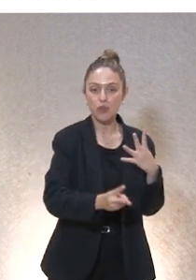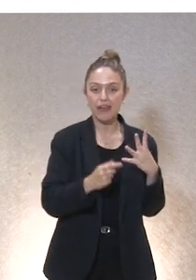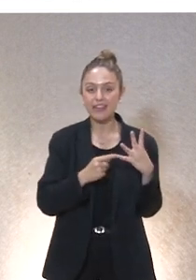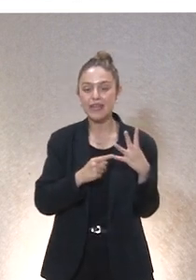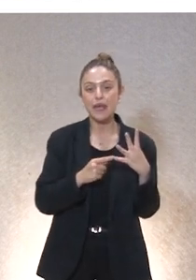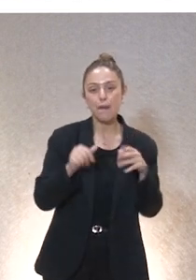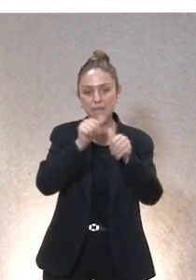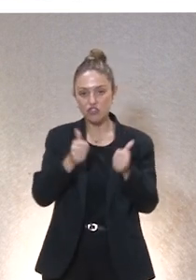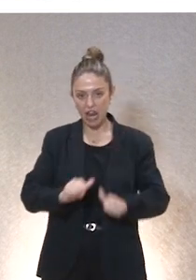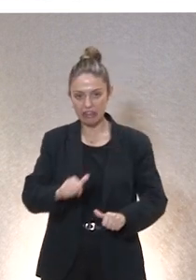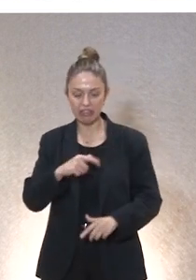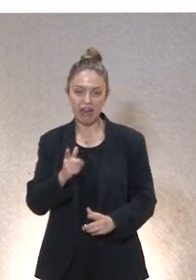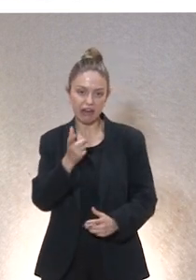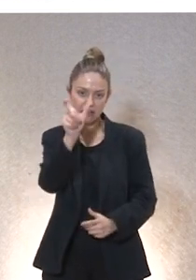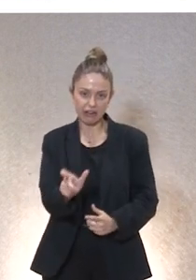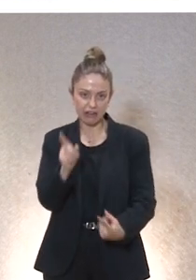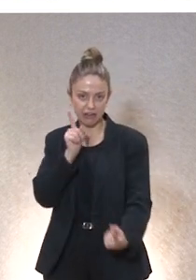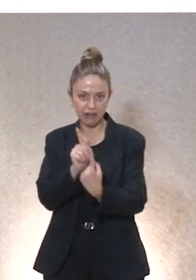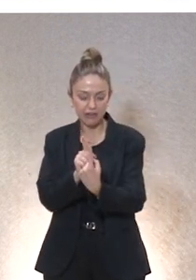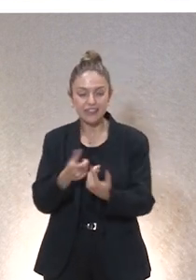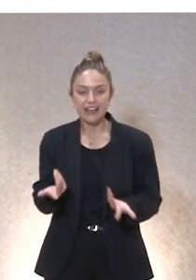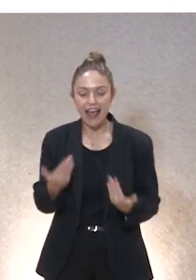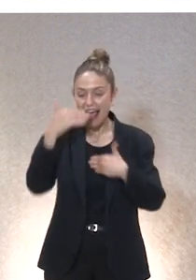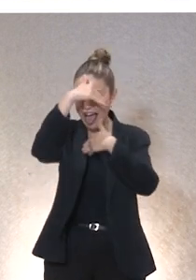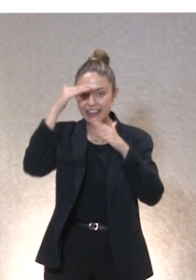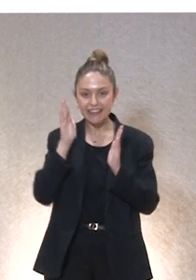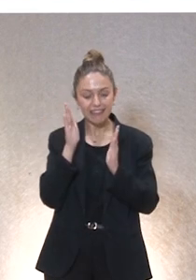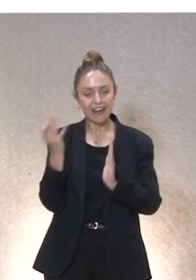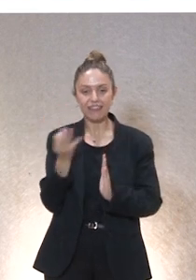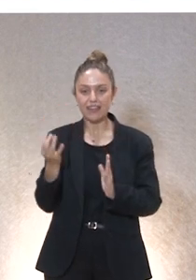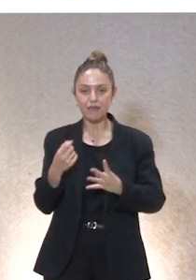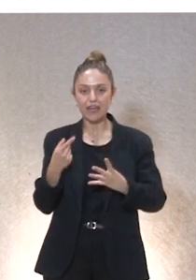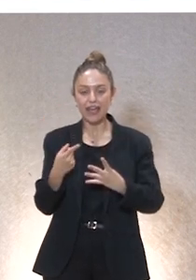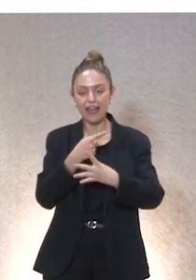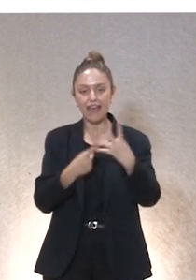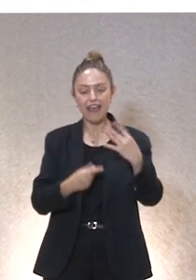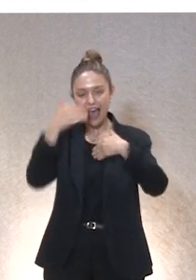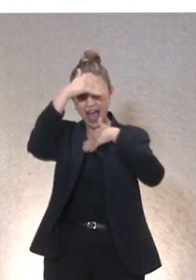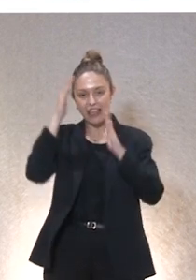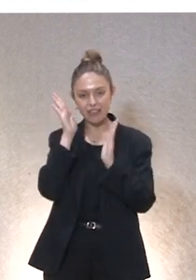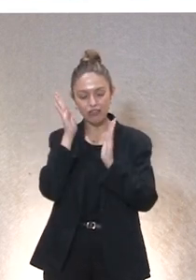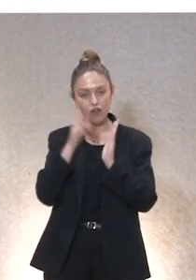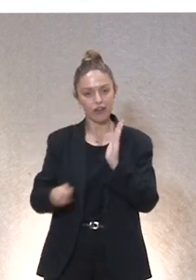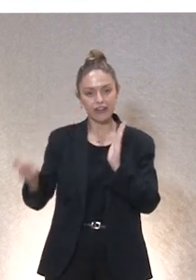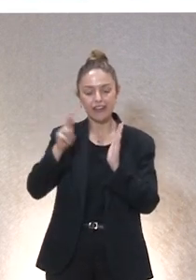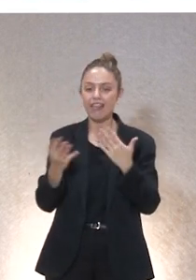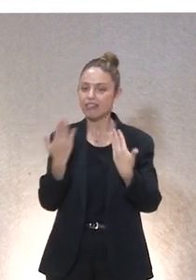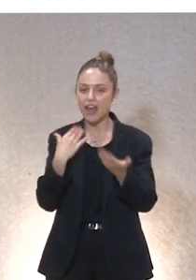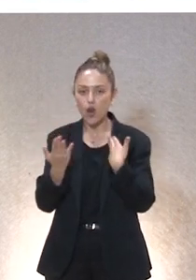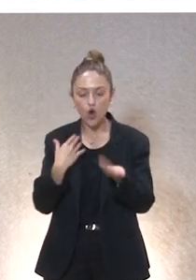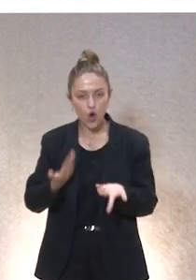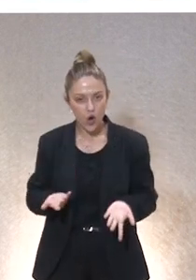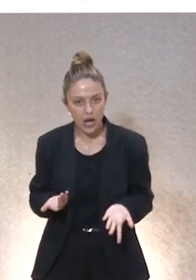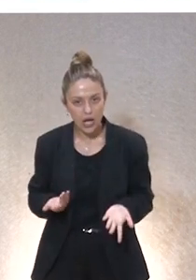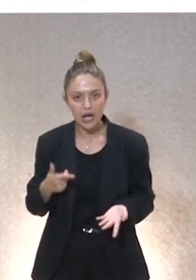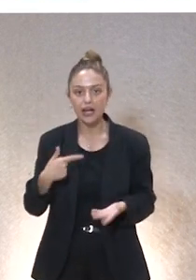para cuidar bien hay que atender con esa fenomenología de la atención que necesitamos reconstruir hay que dialogar no